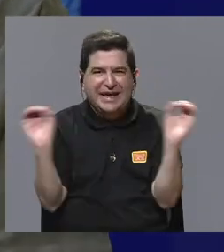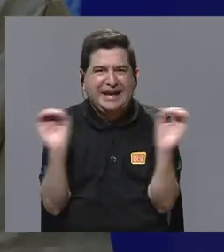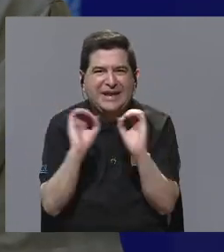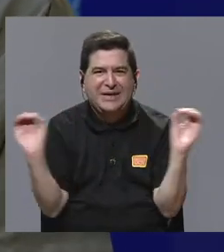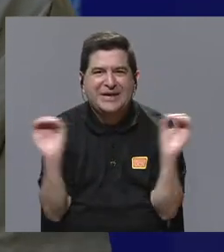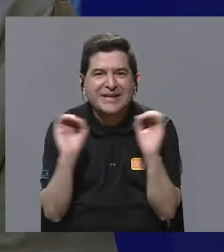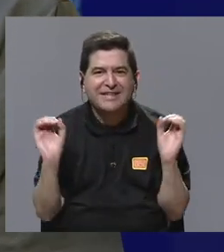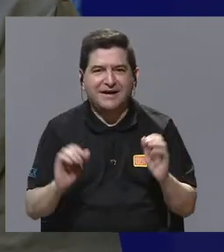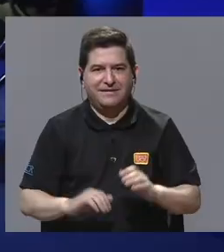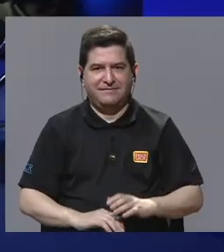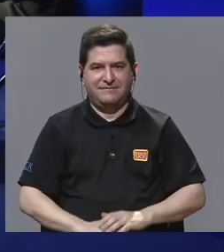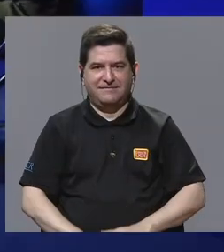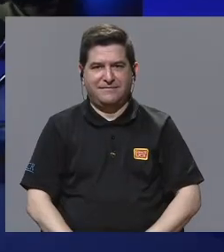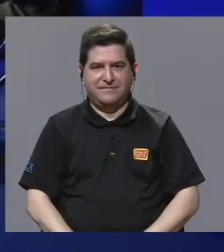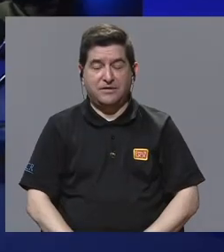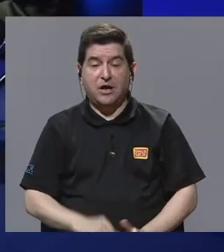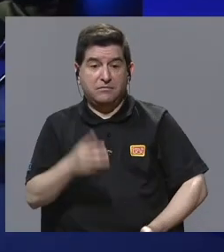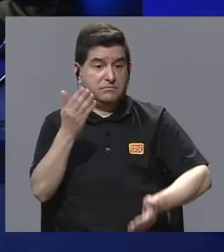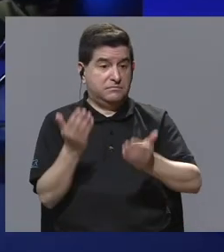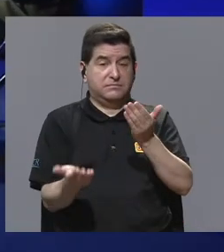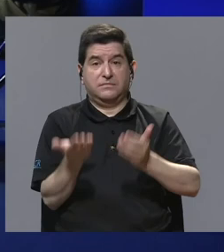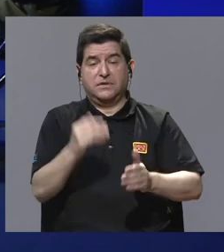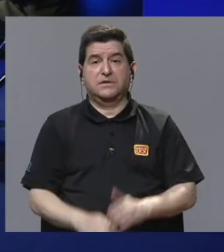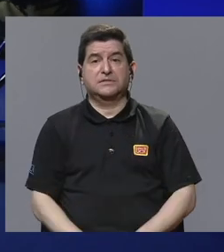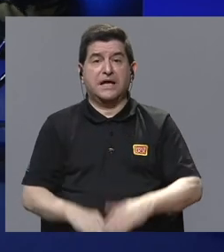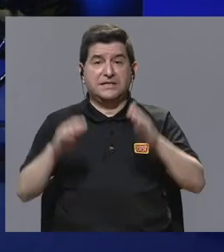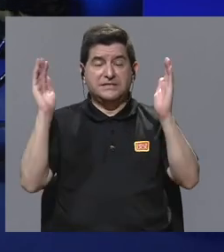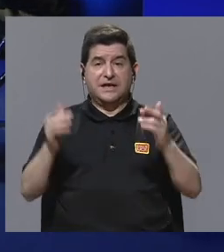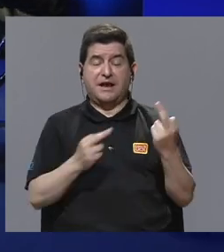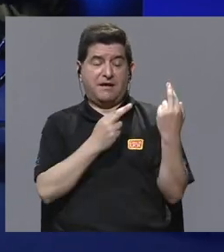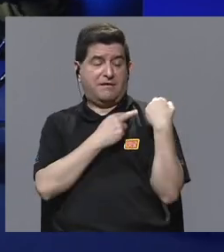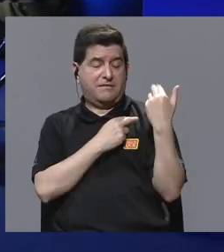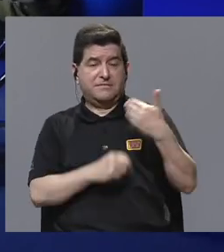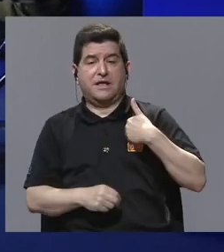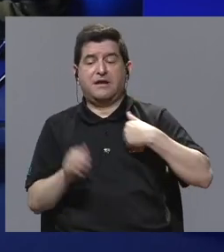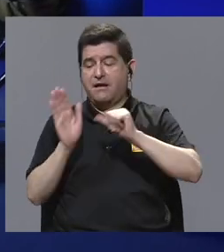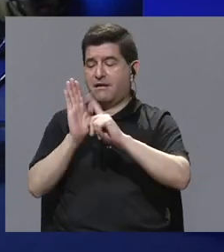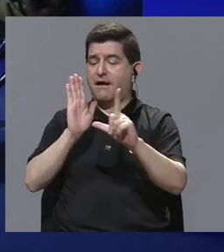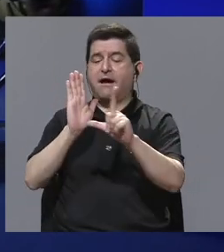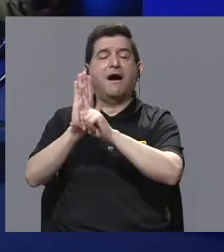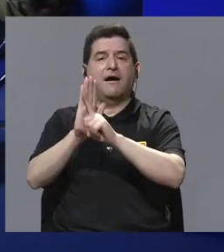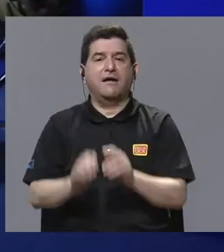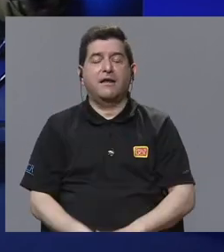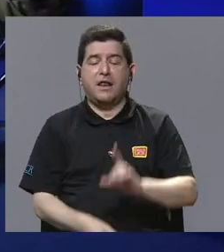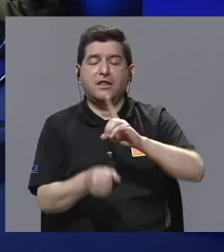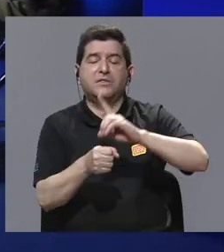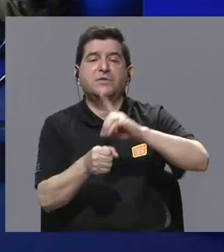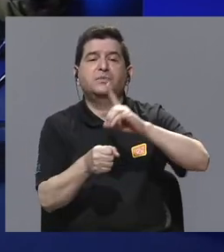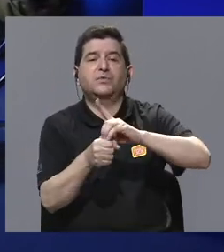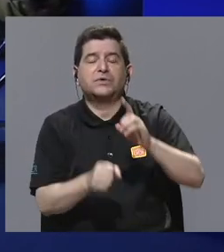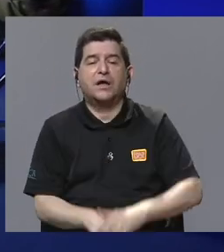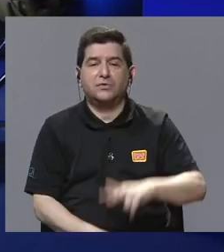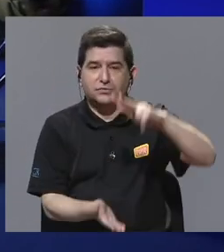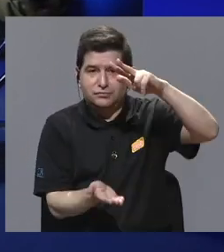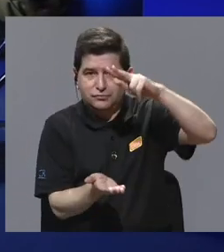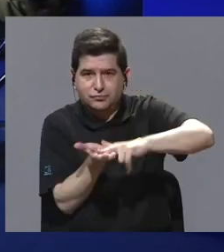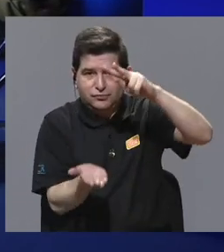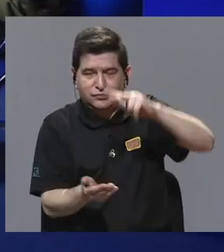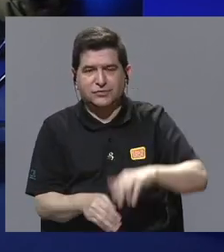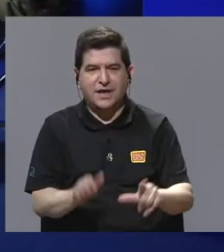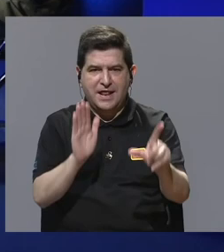Sí, y por ejemplo, qué sé yo, la gran responsabilidad que tienen en la Asamblea Legislativa los diputados y las diputadas de aprobar